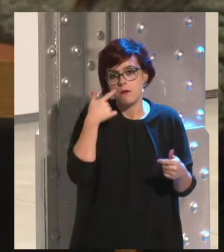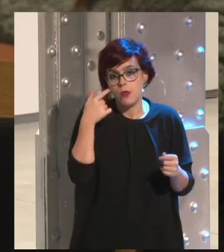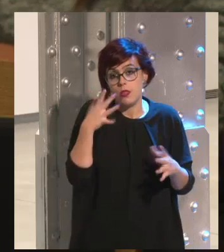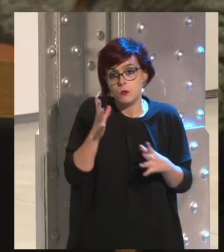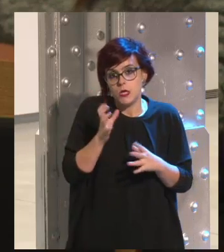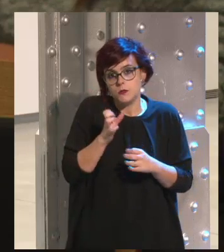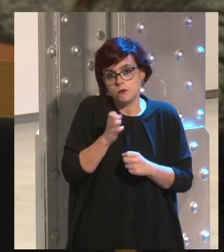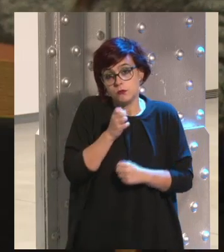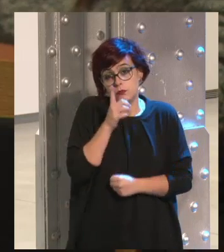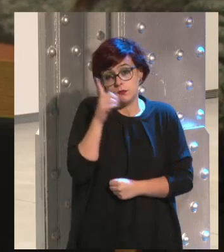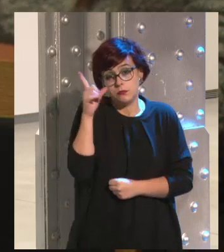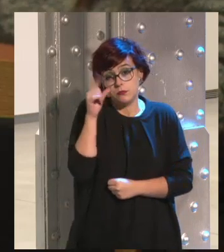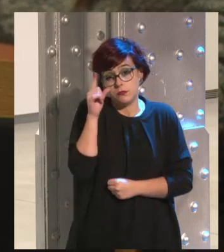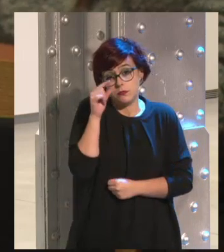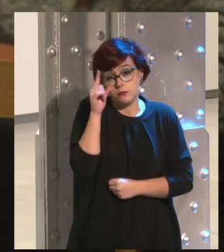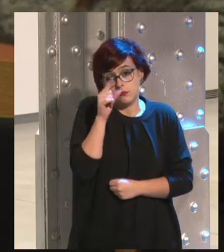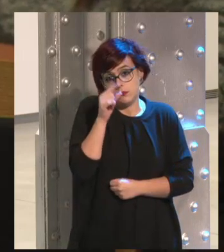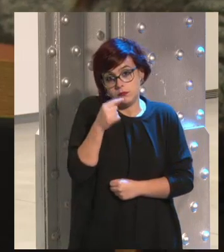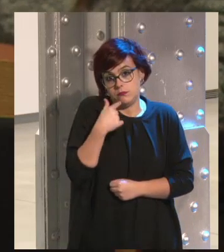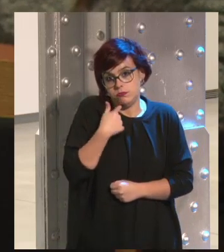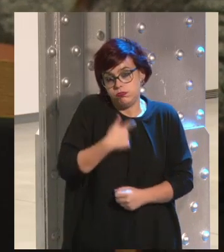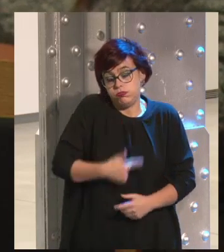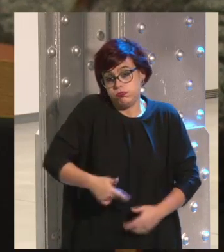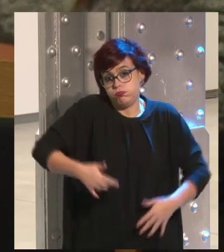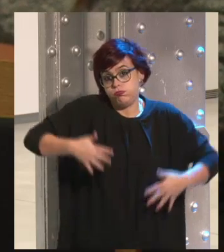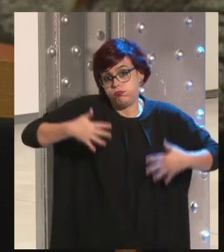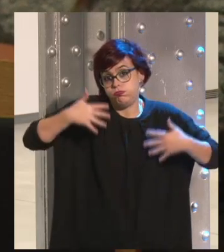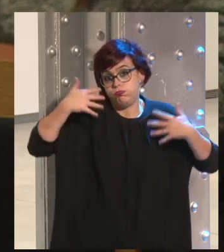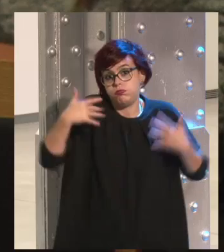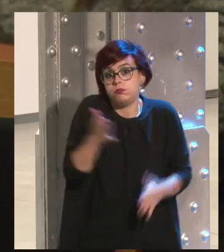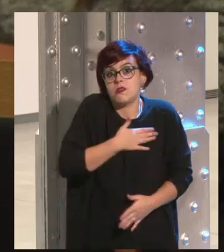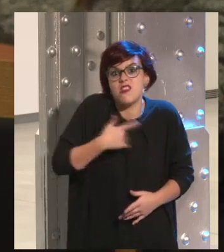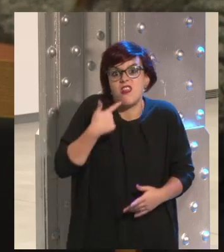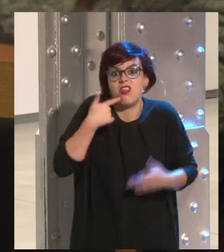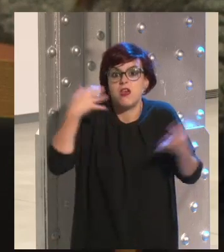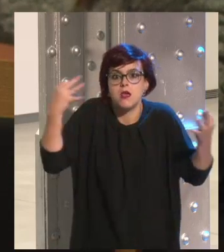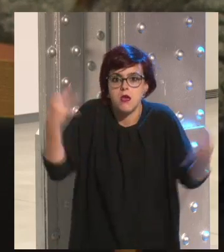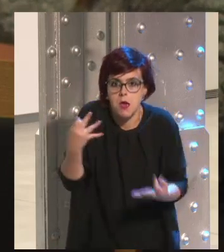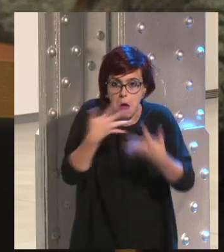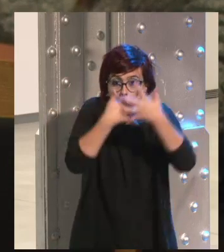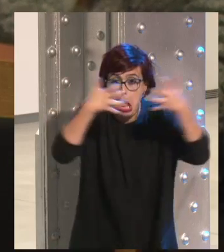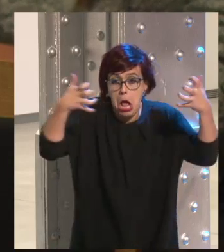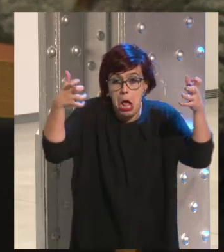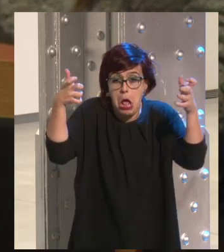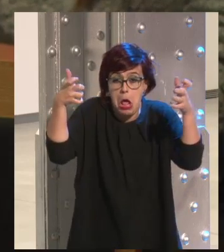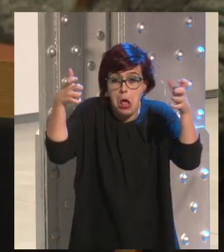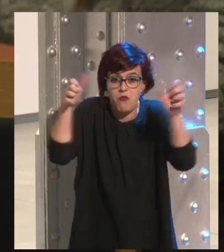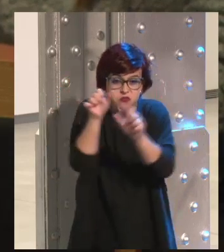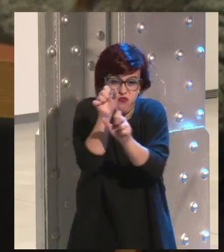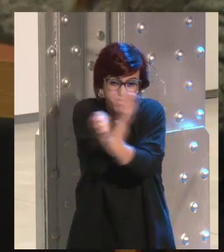como una angustia de decir, Dios santo, ¿qué quieren decir? Nada bueno.